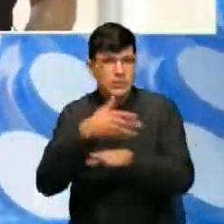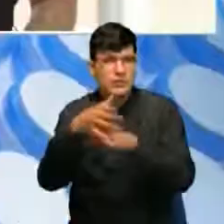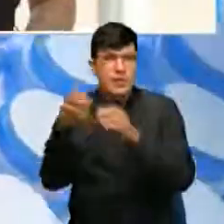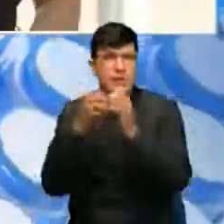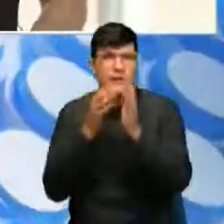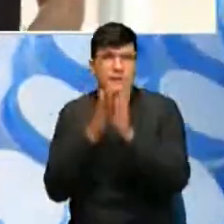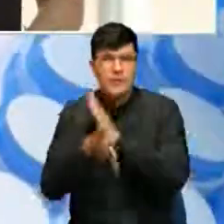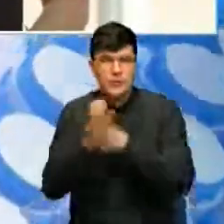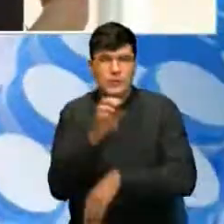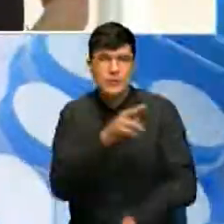más de Oriente Noticias. Feliz tarde.